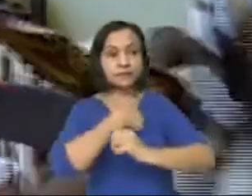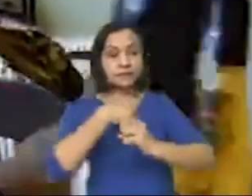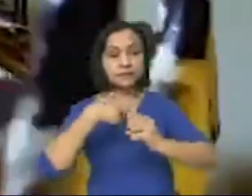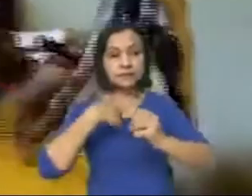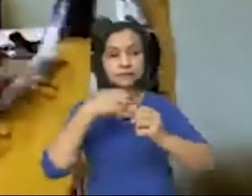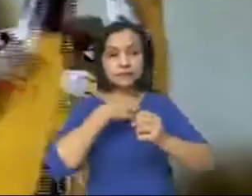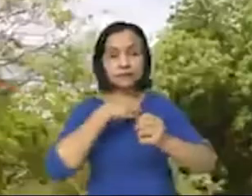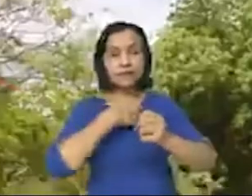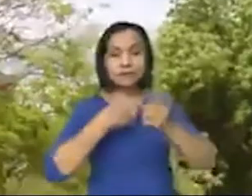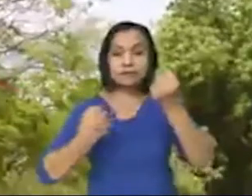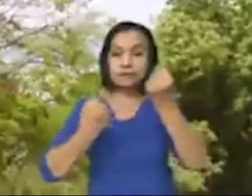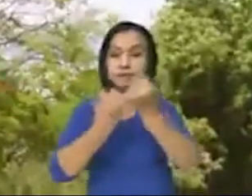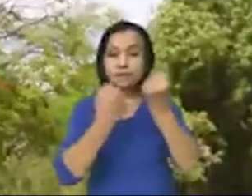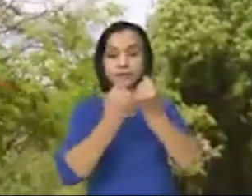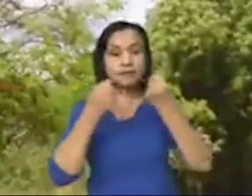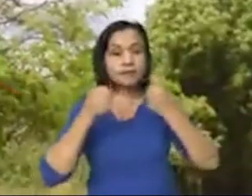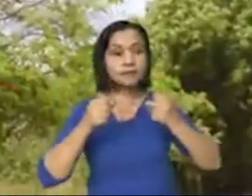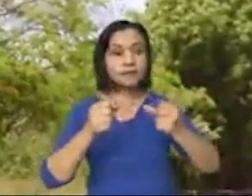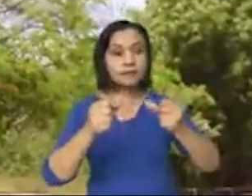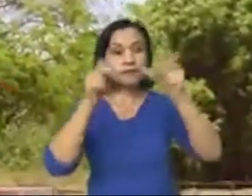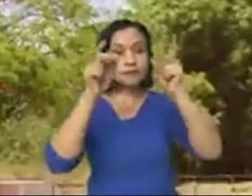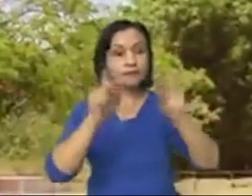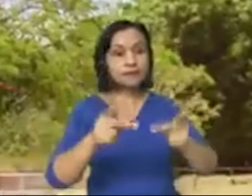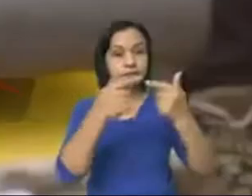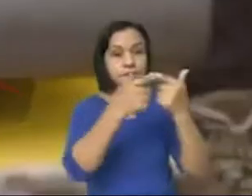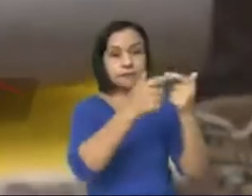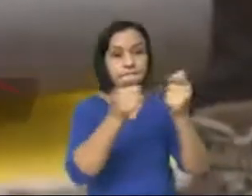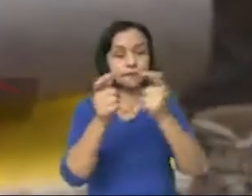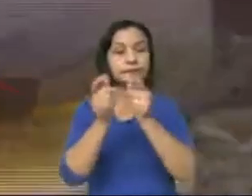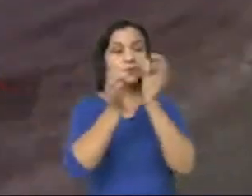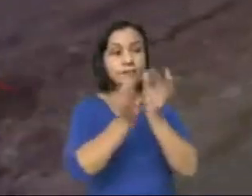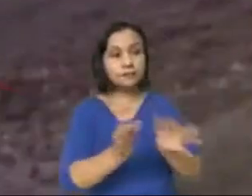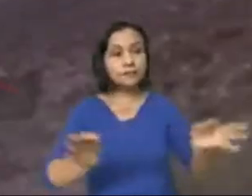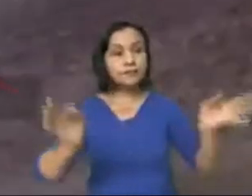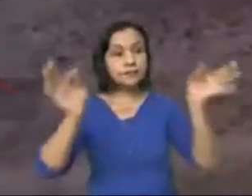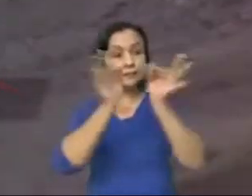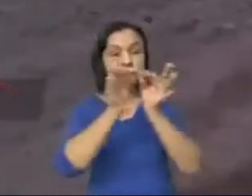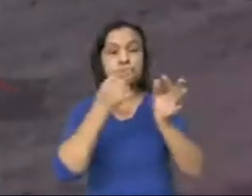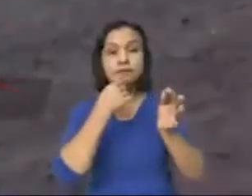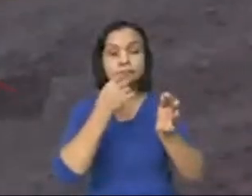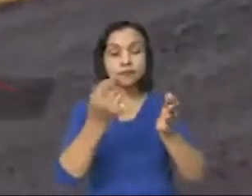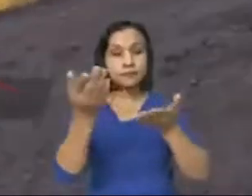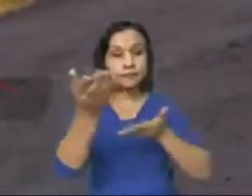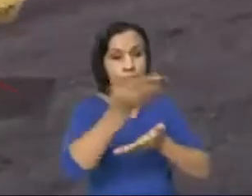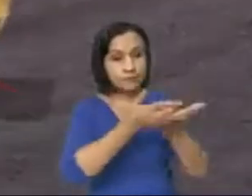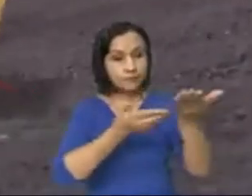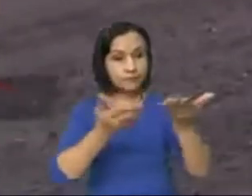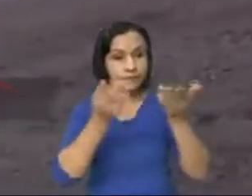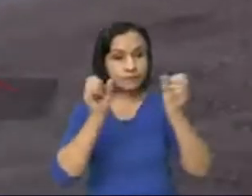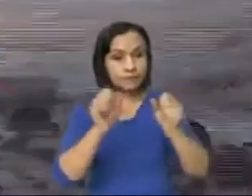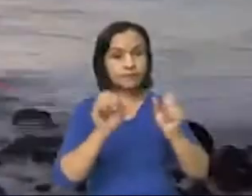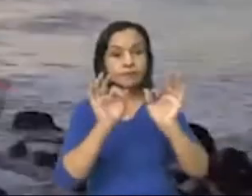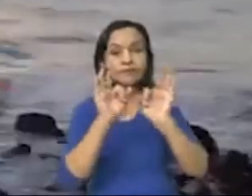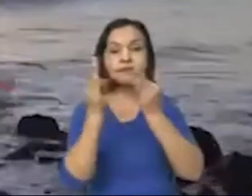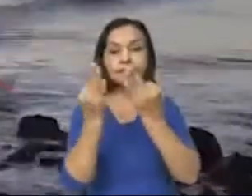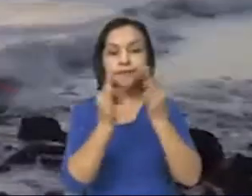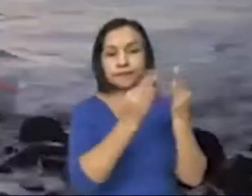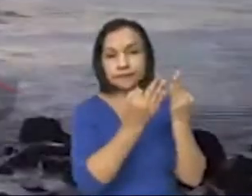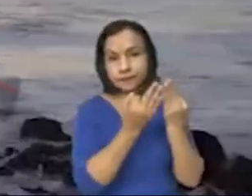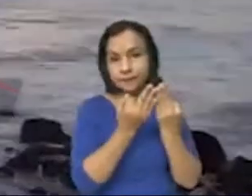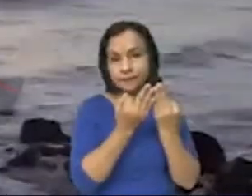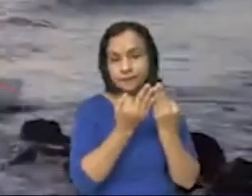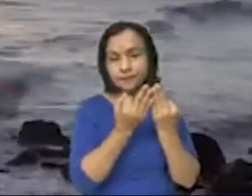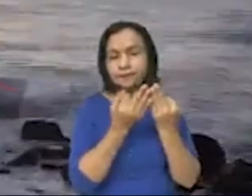sector y ese apoyo constante de los protagonistas del sector ha sido fundamental para restablecer esa confianza en las familias.